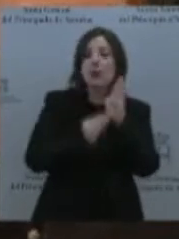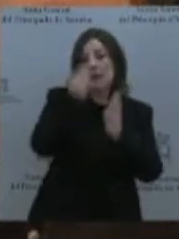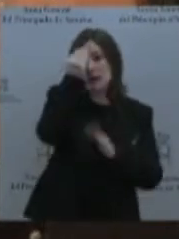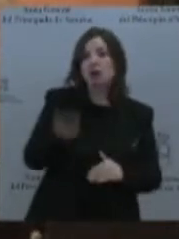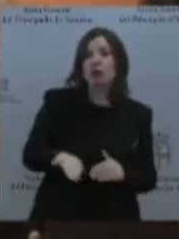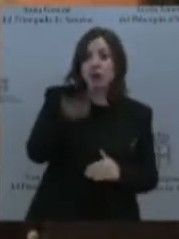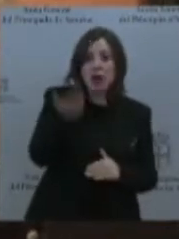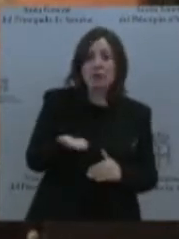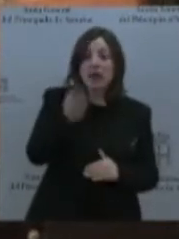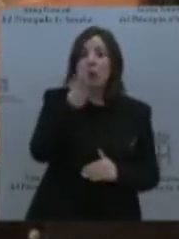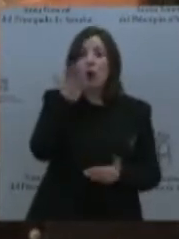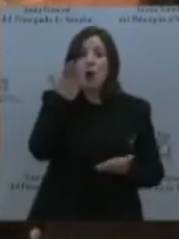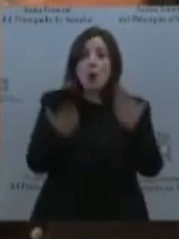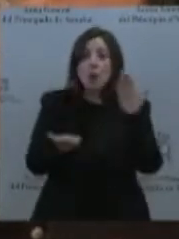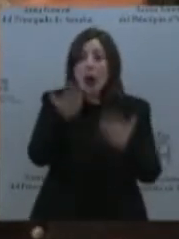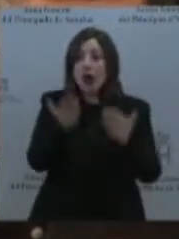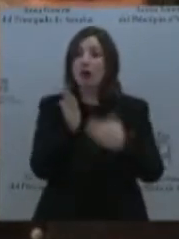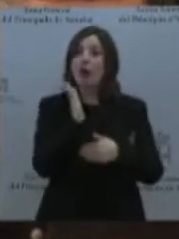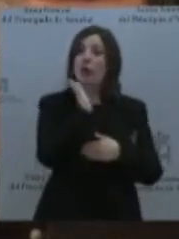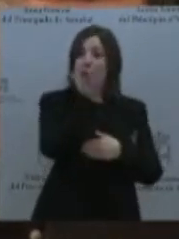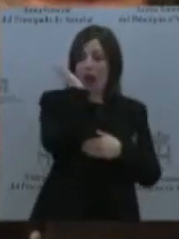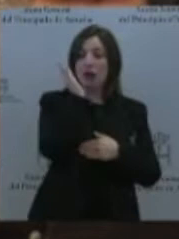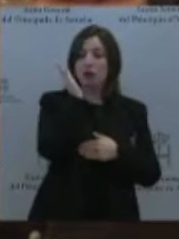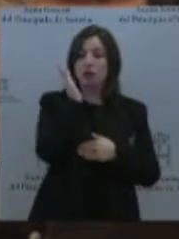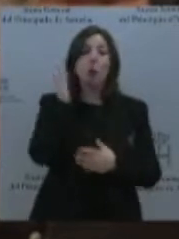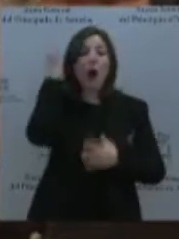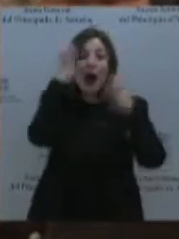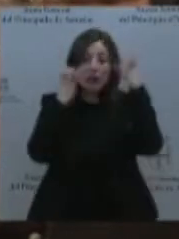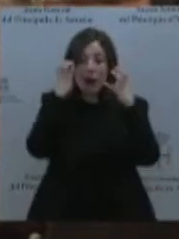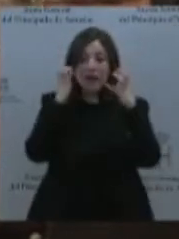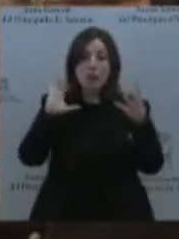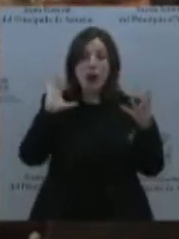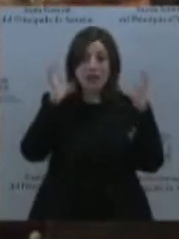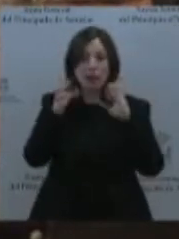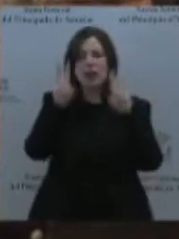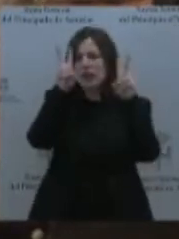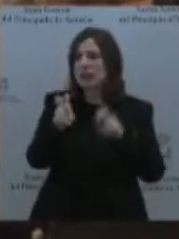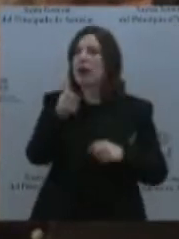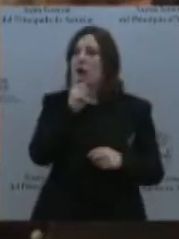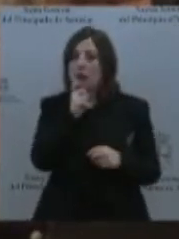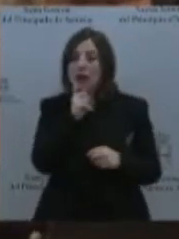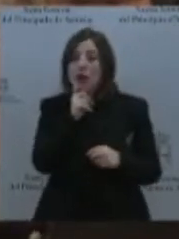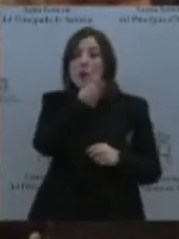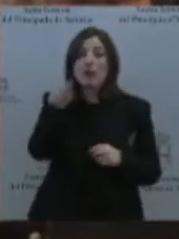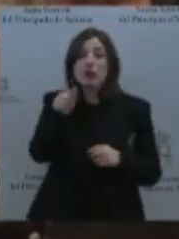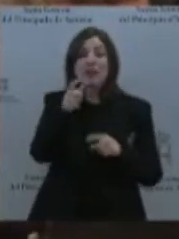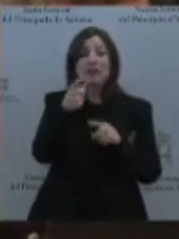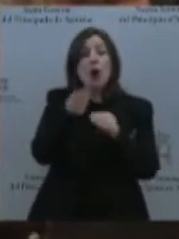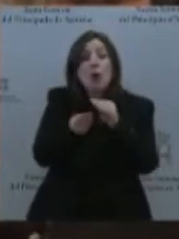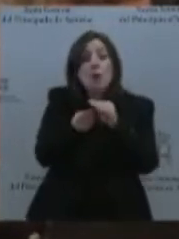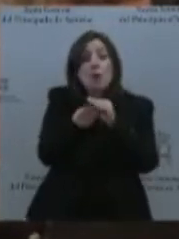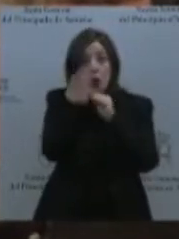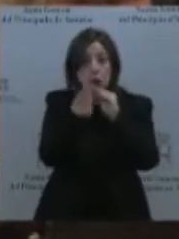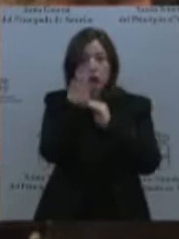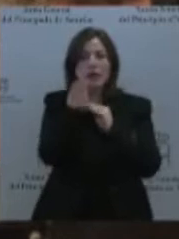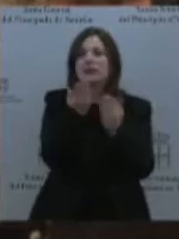de la fauna salvaje es un tema complicado y lo que, en este caso, piden los productores es que se tengan en cuenta los propios gastos que a ellos les